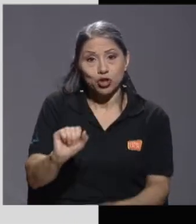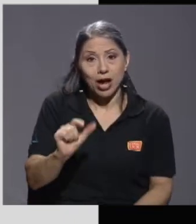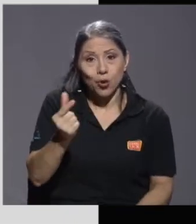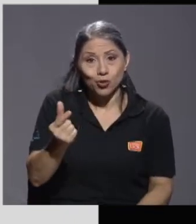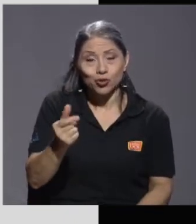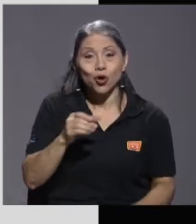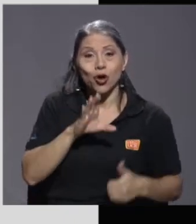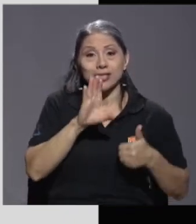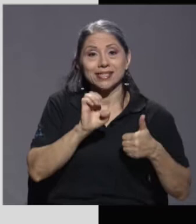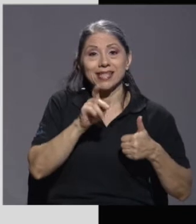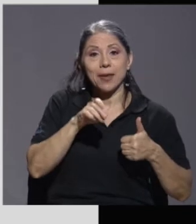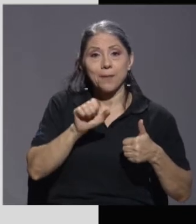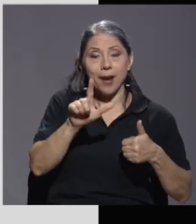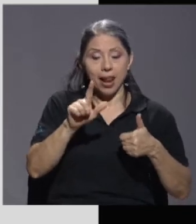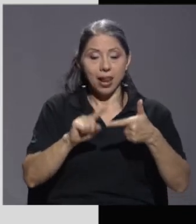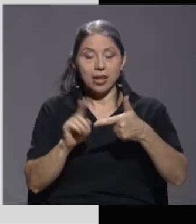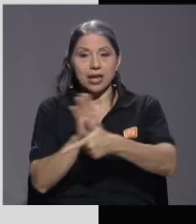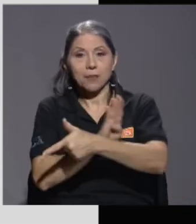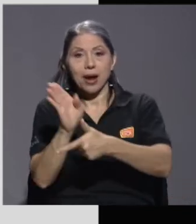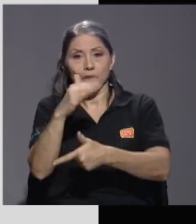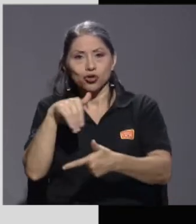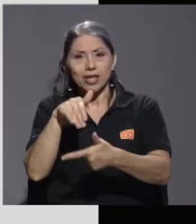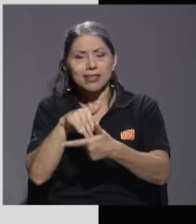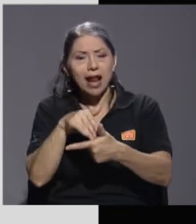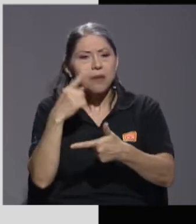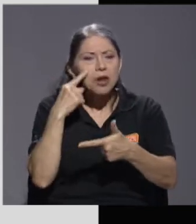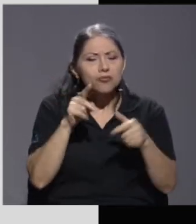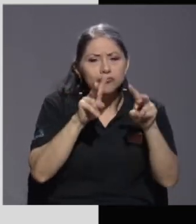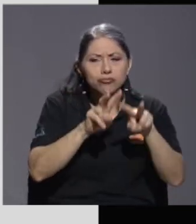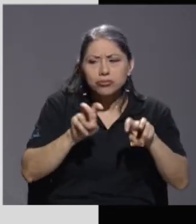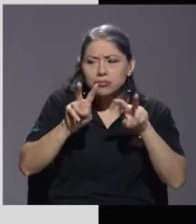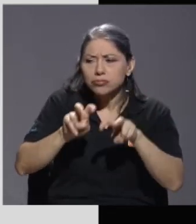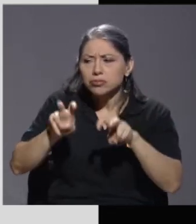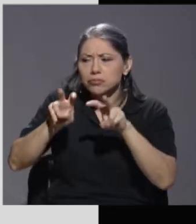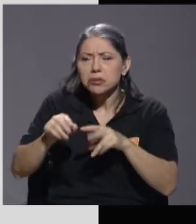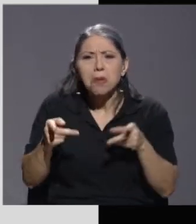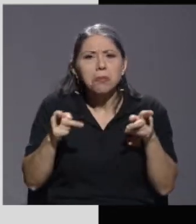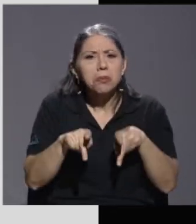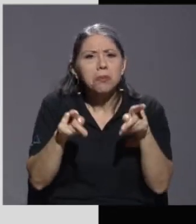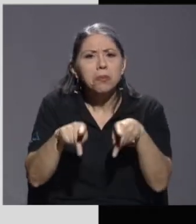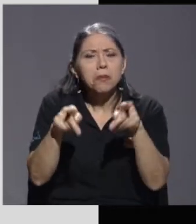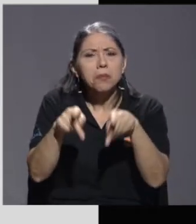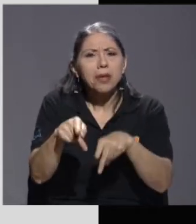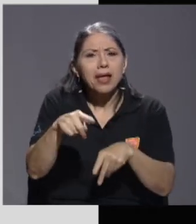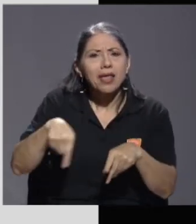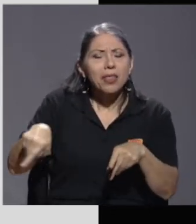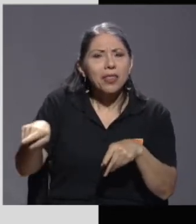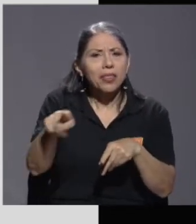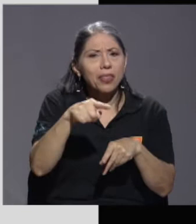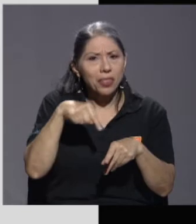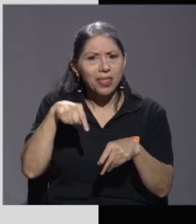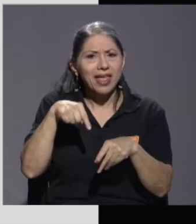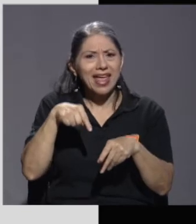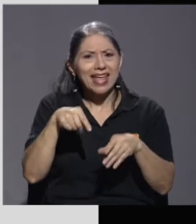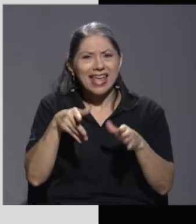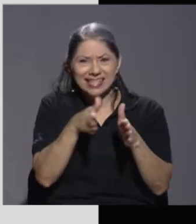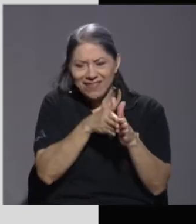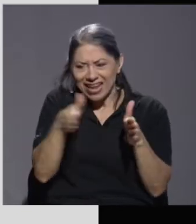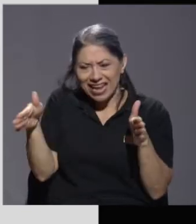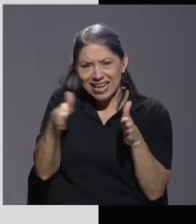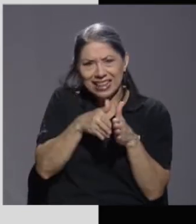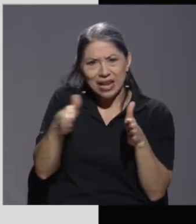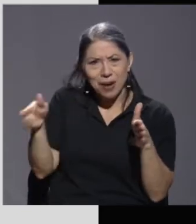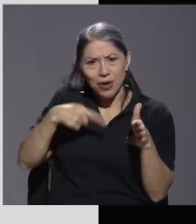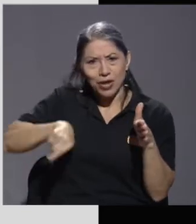la CEPAL y el Banco Central hicieron revisiones de los impactos que estaban adentro del intervalo que habíamos hecho